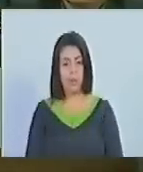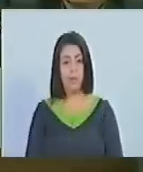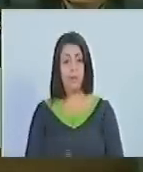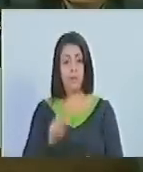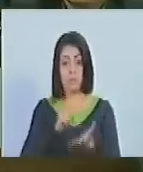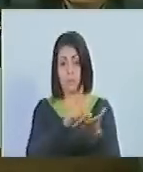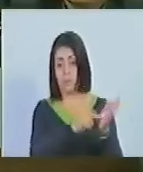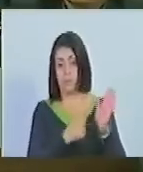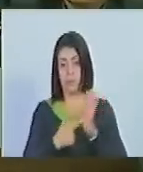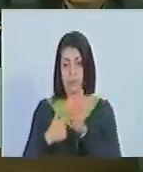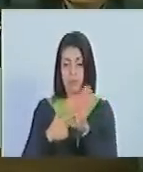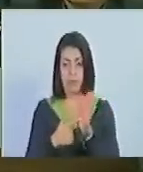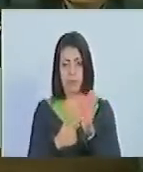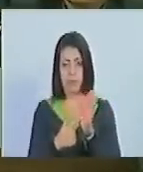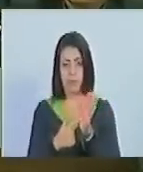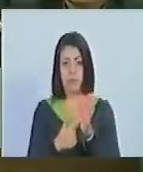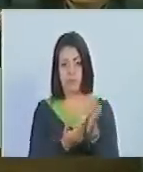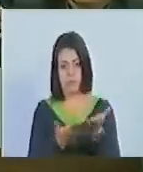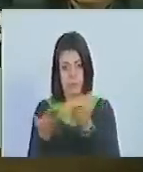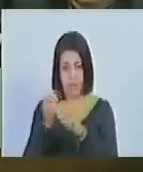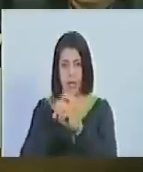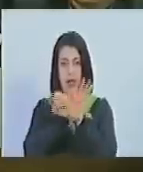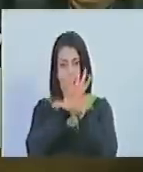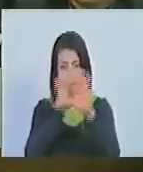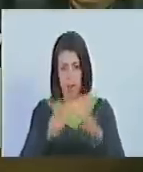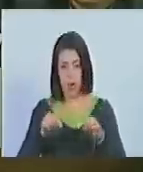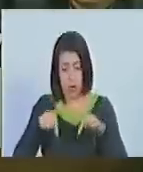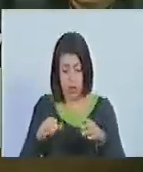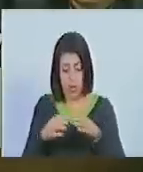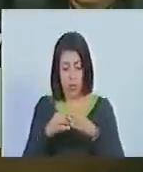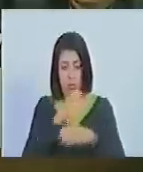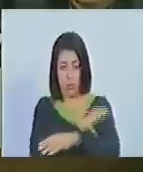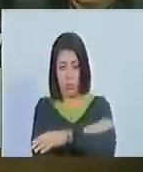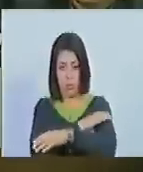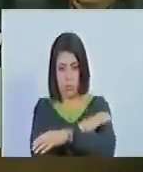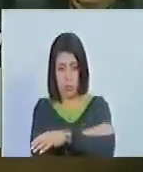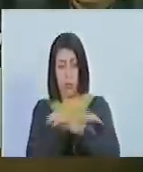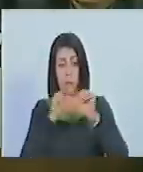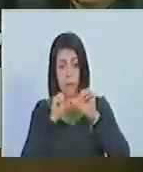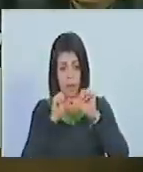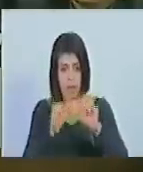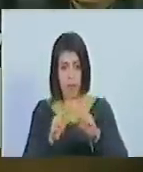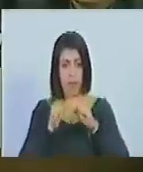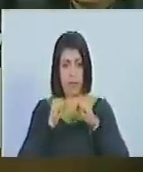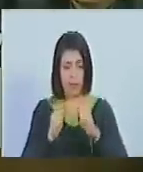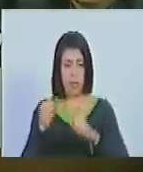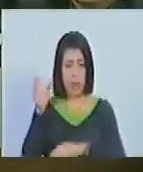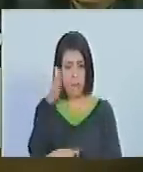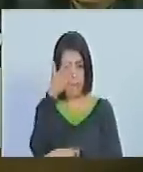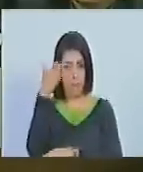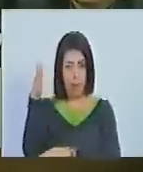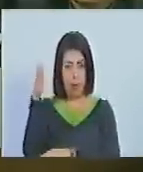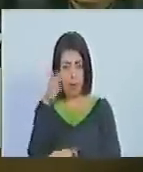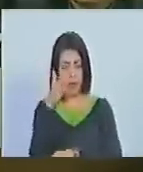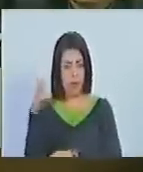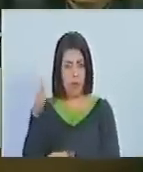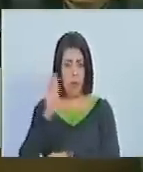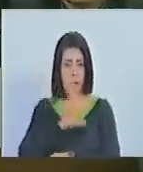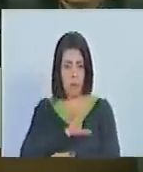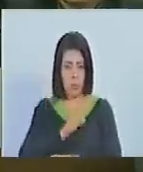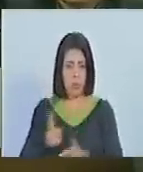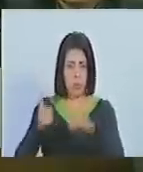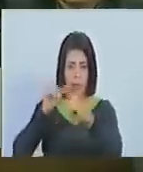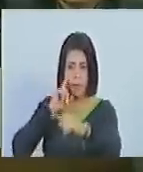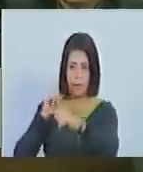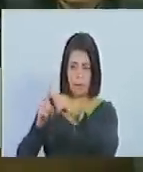presentación y dejamos claro que desde esta oposición mantenemos firme las banderas que nos permitan